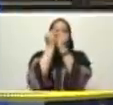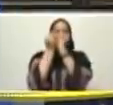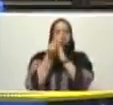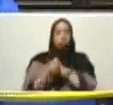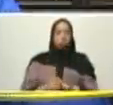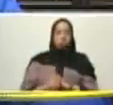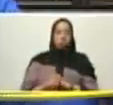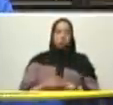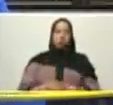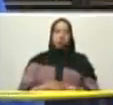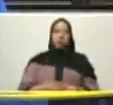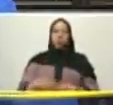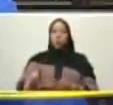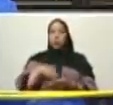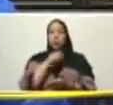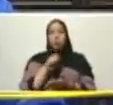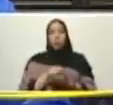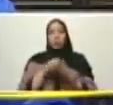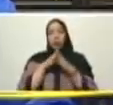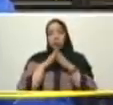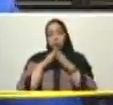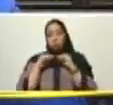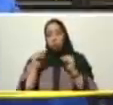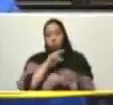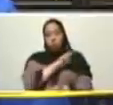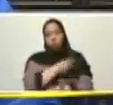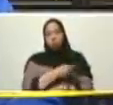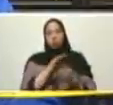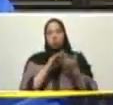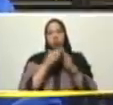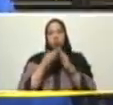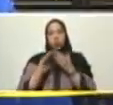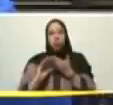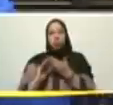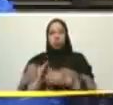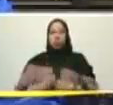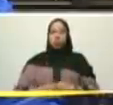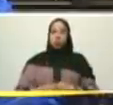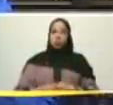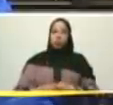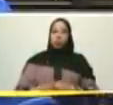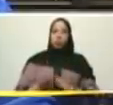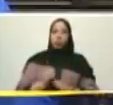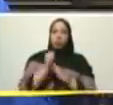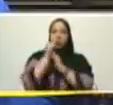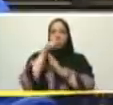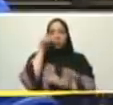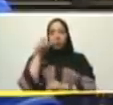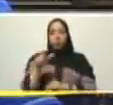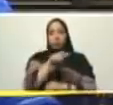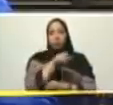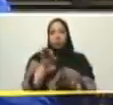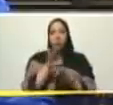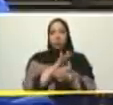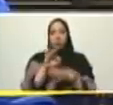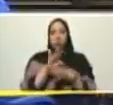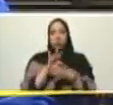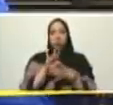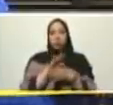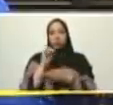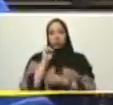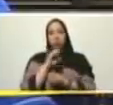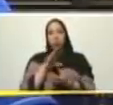reformateo completo del poder popular del poder comunal de los liderazgos y de la forma de funcionar los